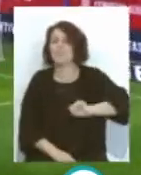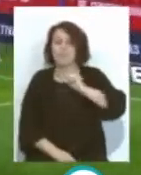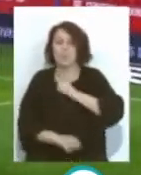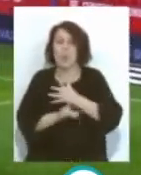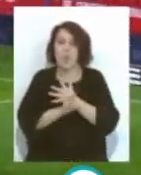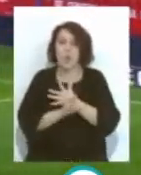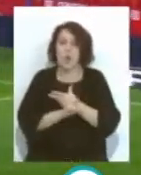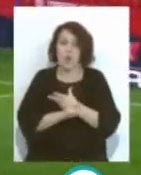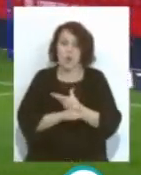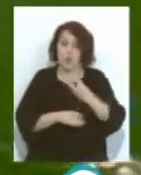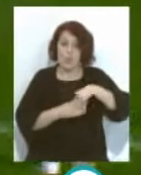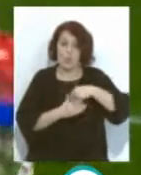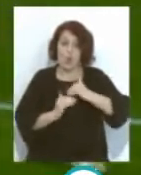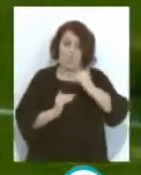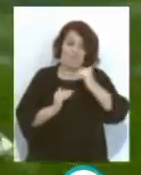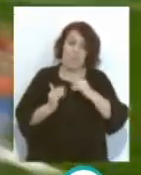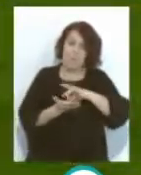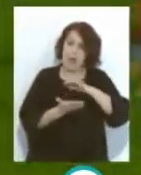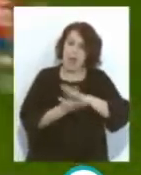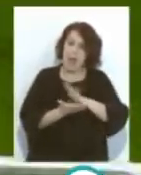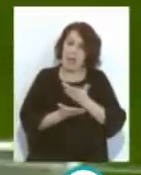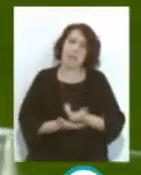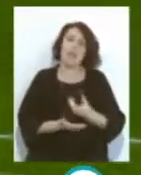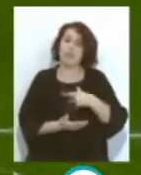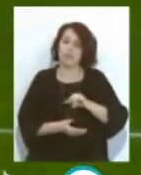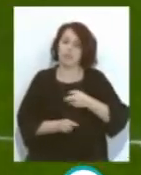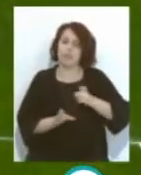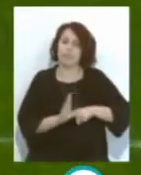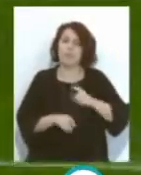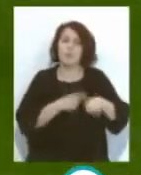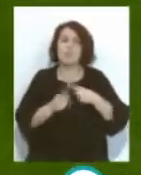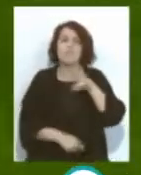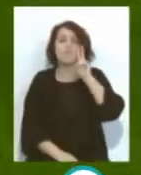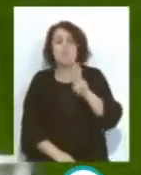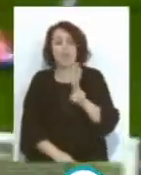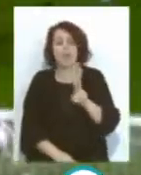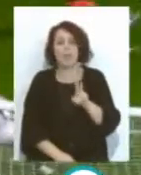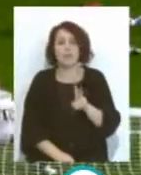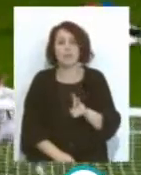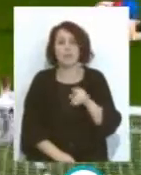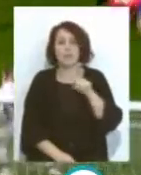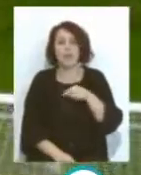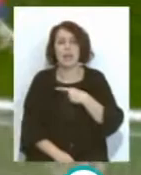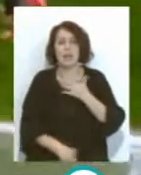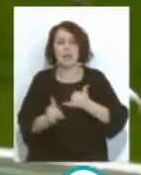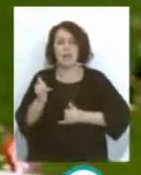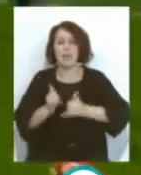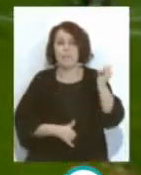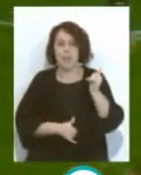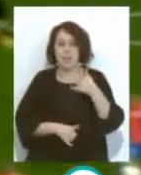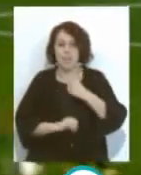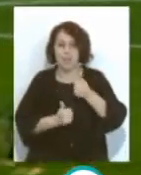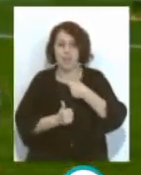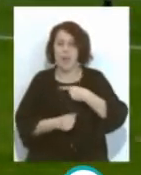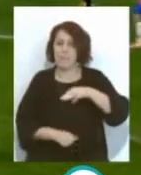jugador Estuvo en la división Inferiores del Málaga En el Atlético Malagueño Y luego Vemos también ya Ese remate Que